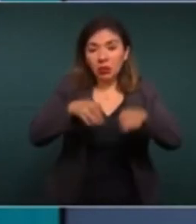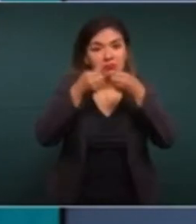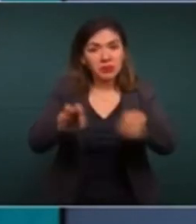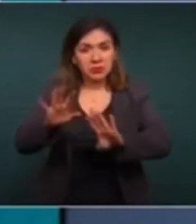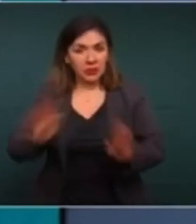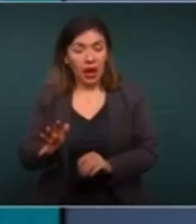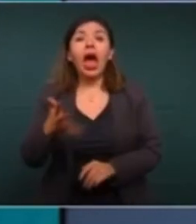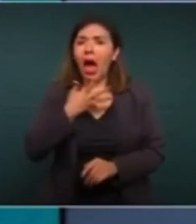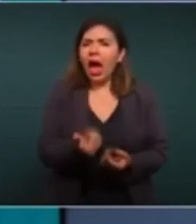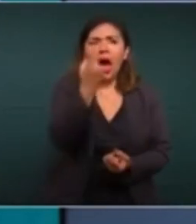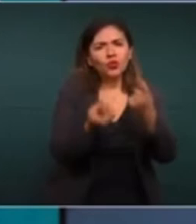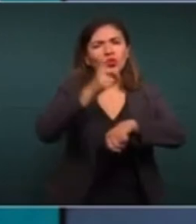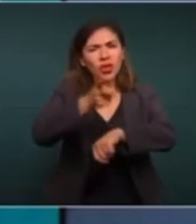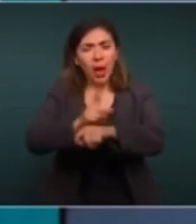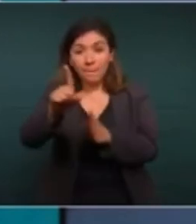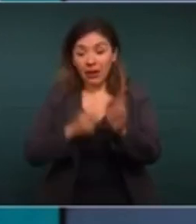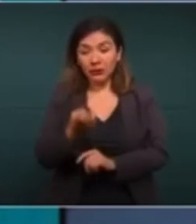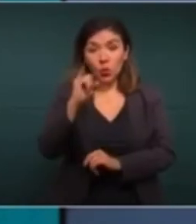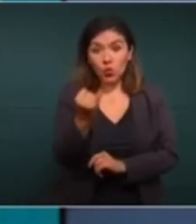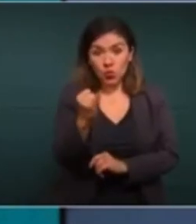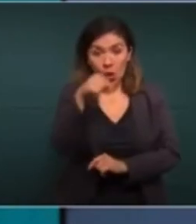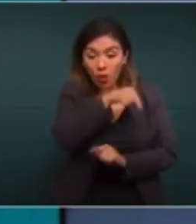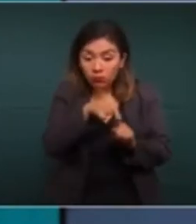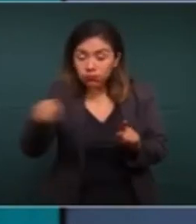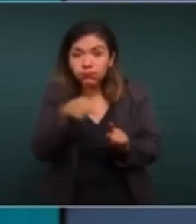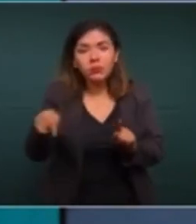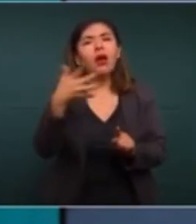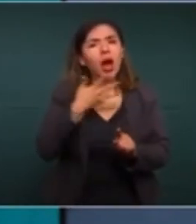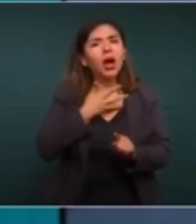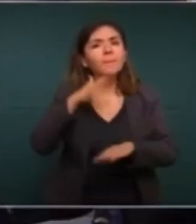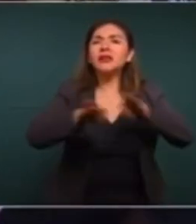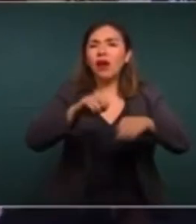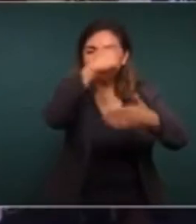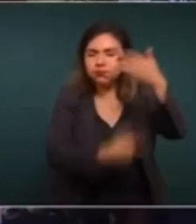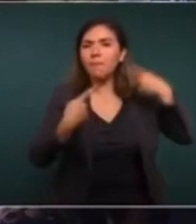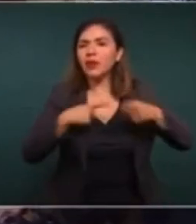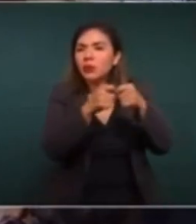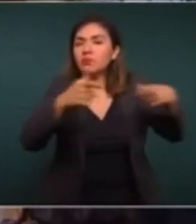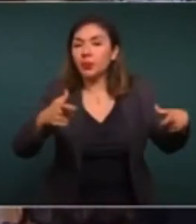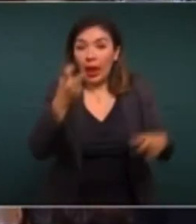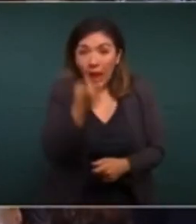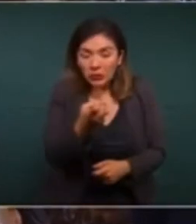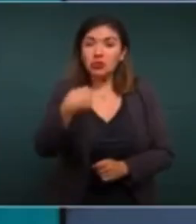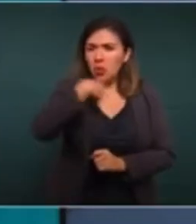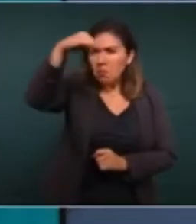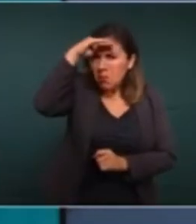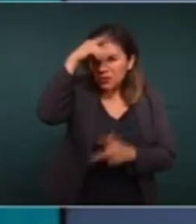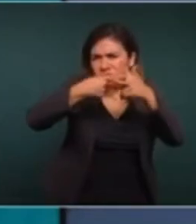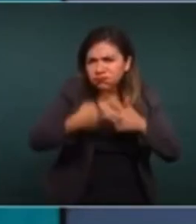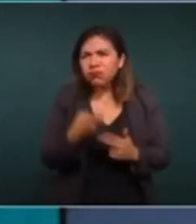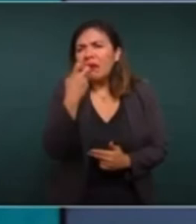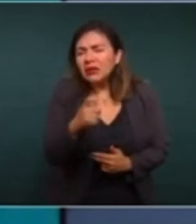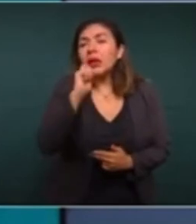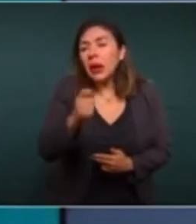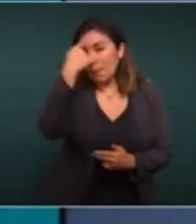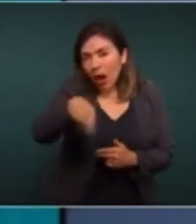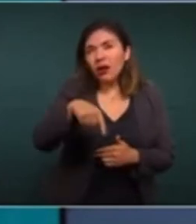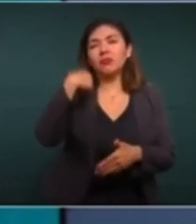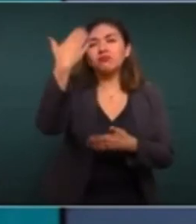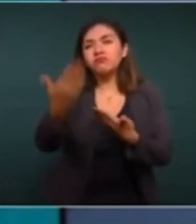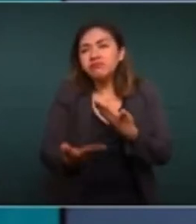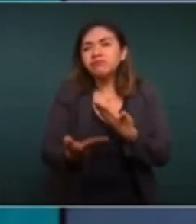Incluso ya hay días de junio en que ha habido aumento. Entonces, ¿qué estimo para